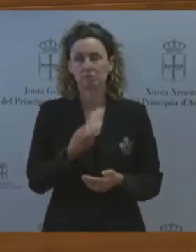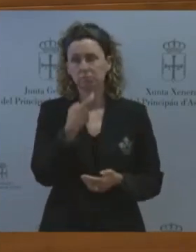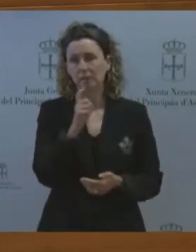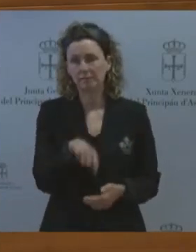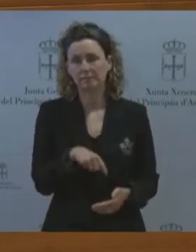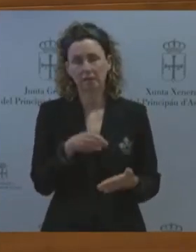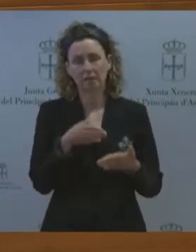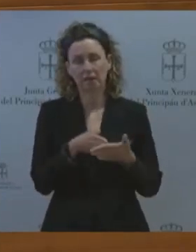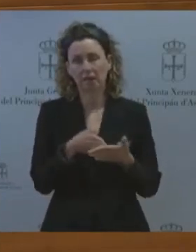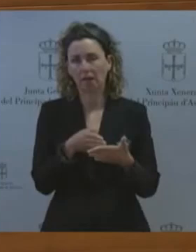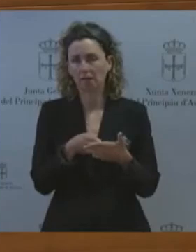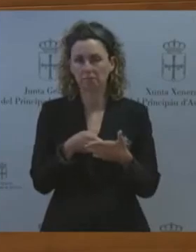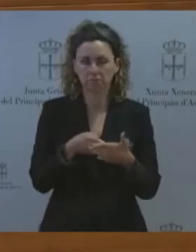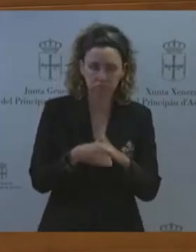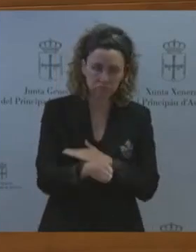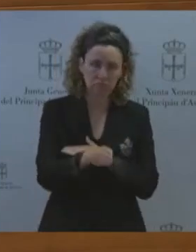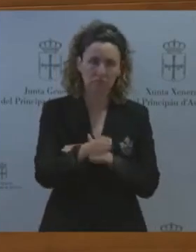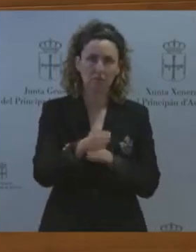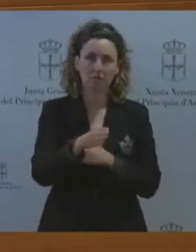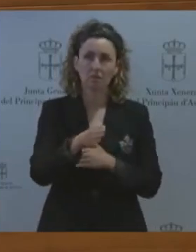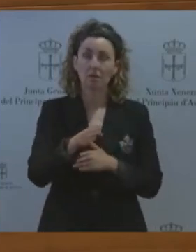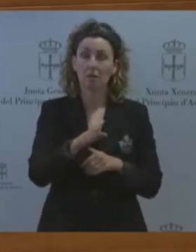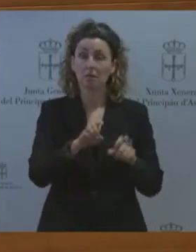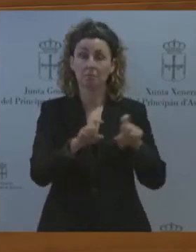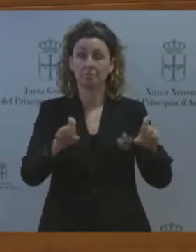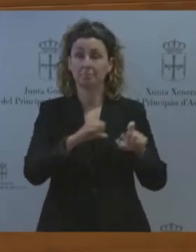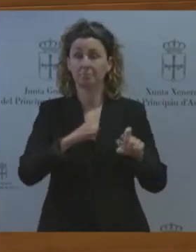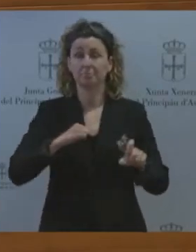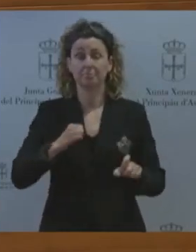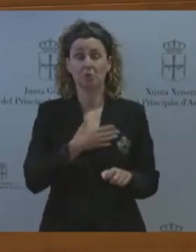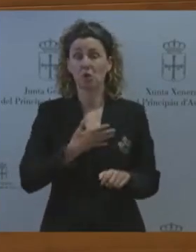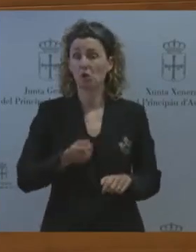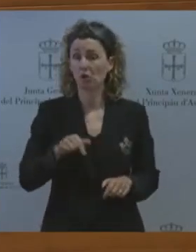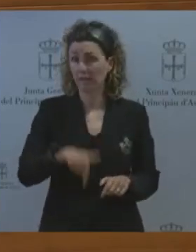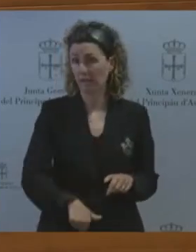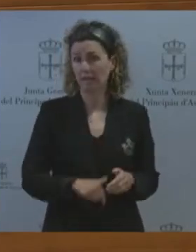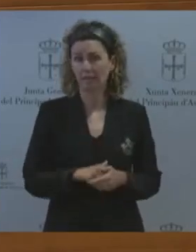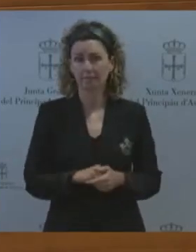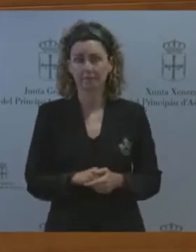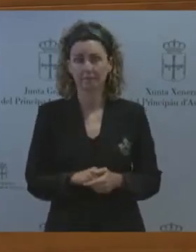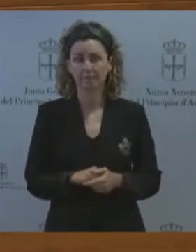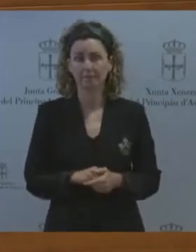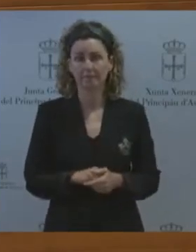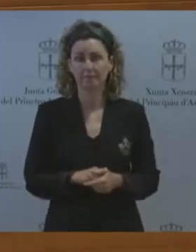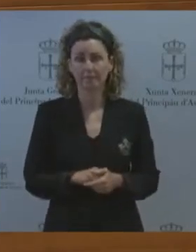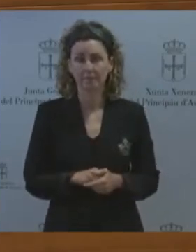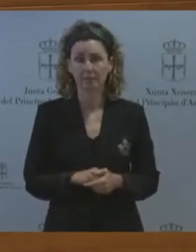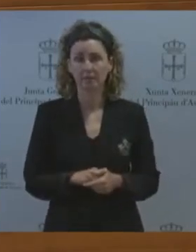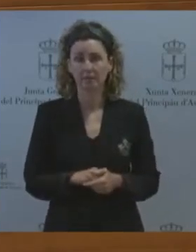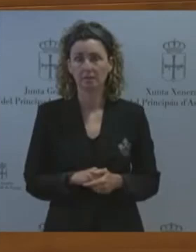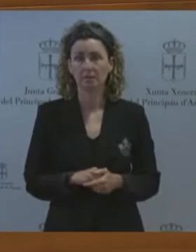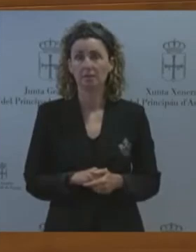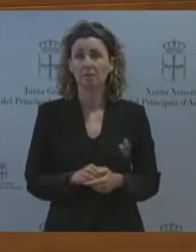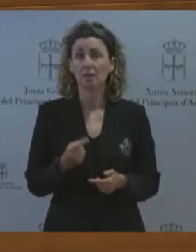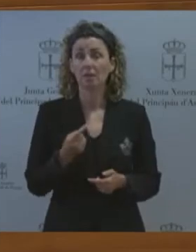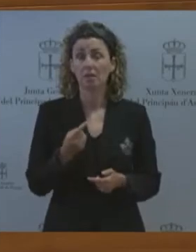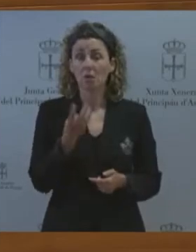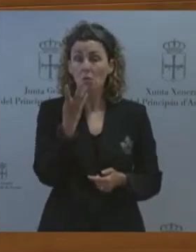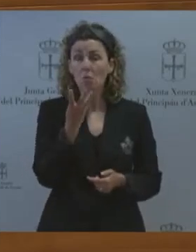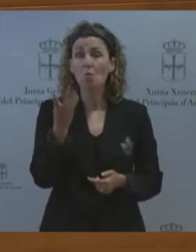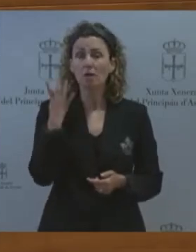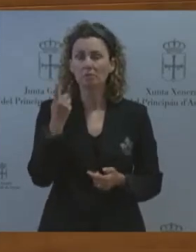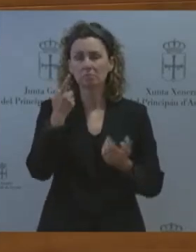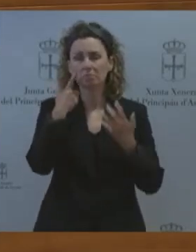inversión privada en Asturias y cuyo único proyecto destacado la pasada legislatura para reducirla la ley de medidas